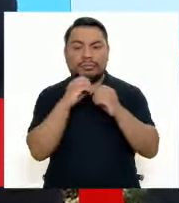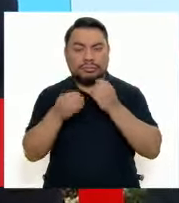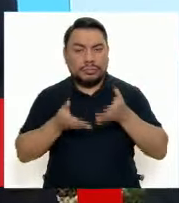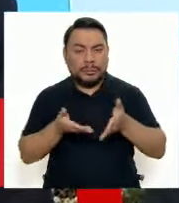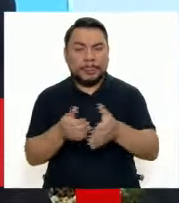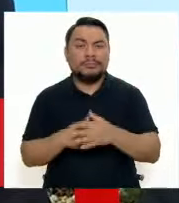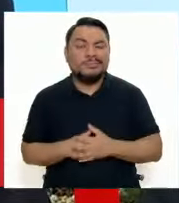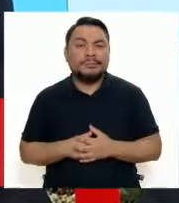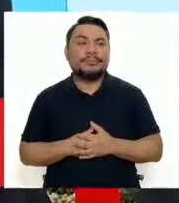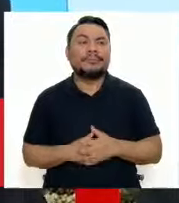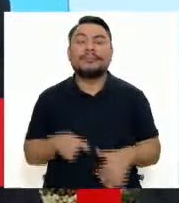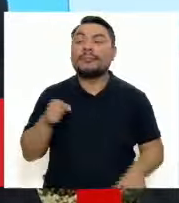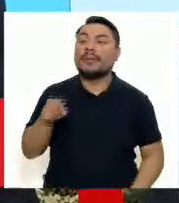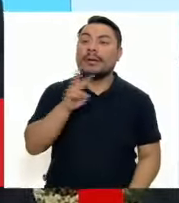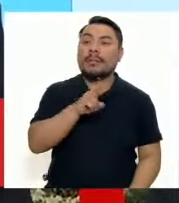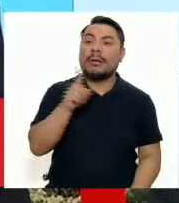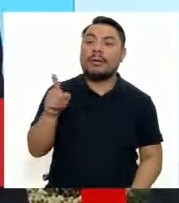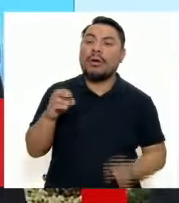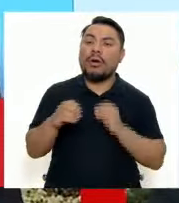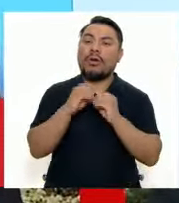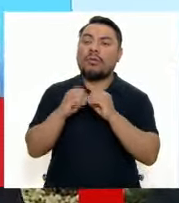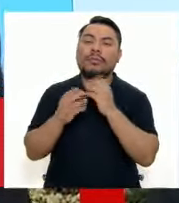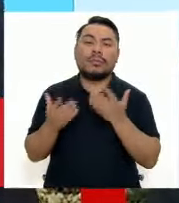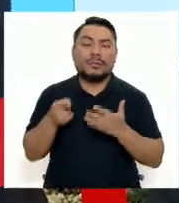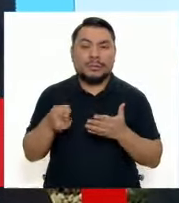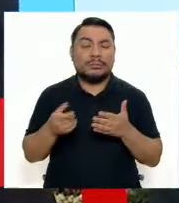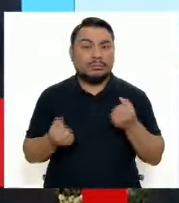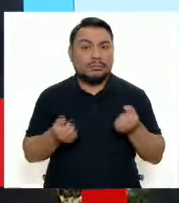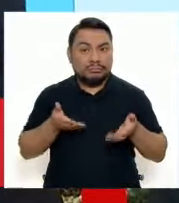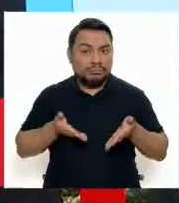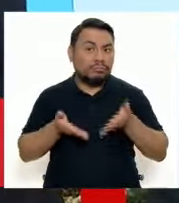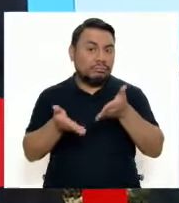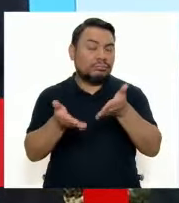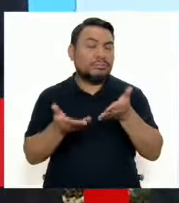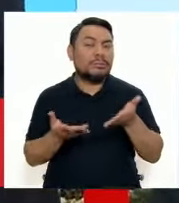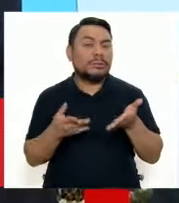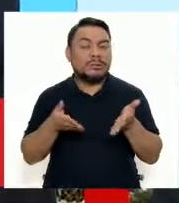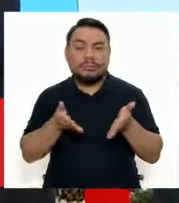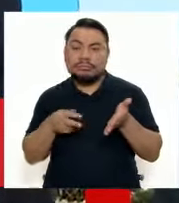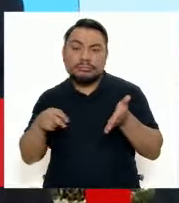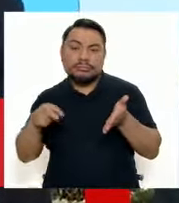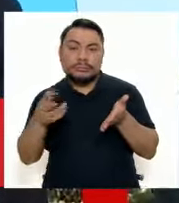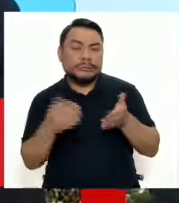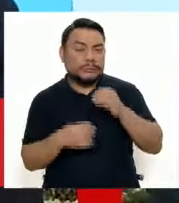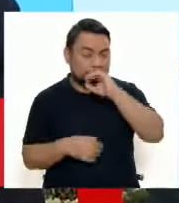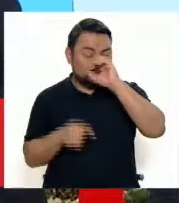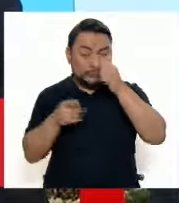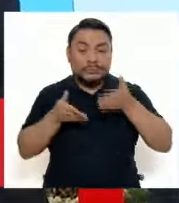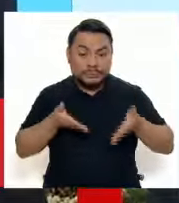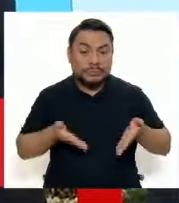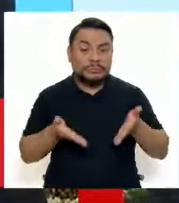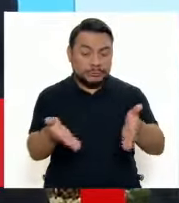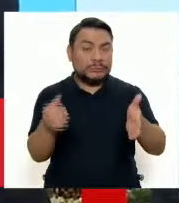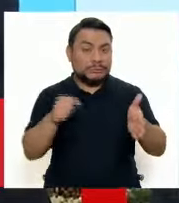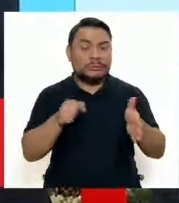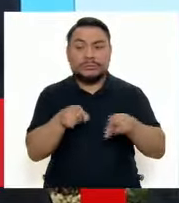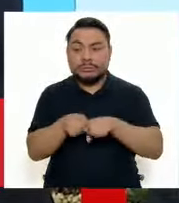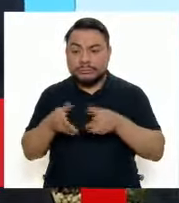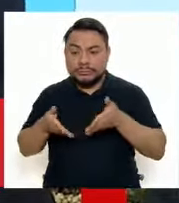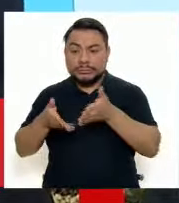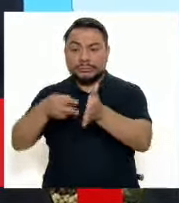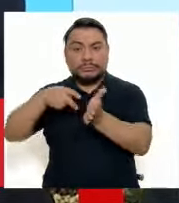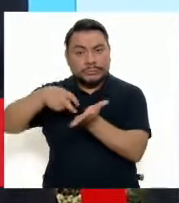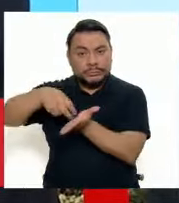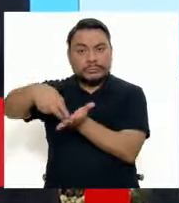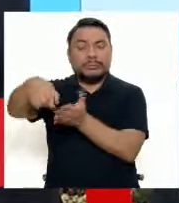Entre estas 21 obras, ¿qué se puede resaltar? Por ejemplo, corredores, pasos a nivel. Hay pasos a nivel, hay un intercambio vial,